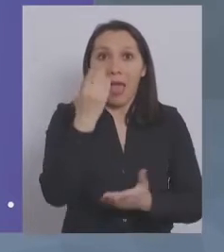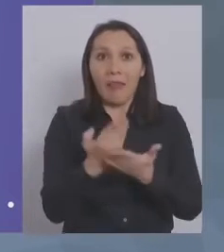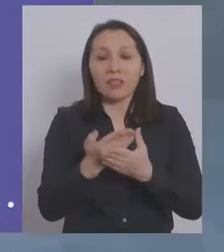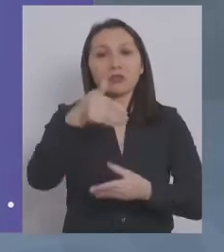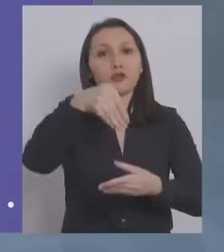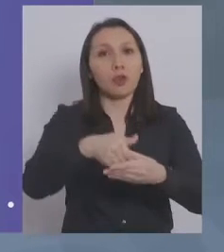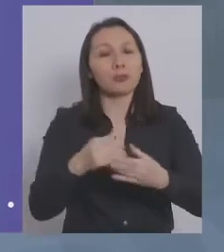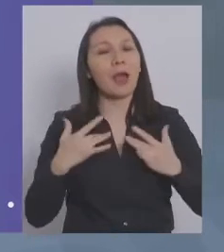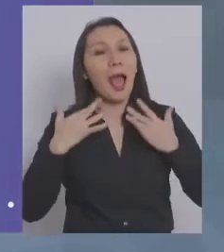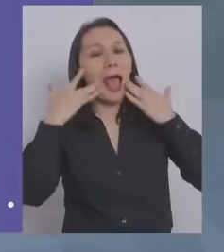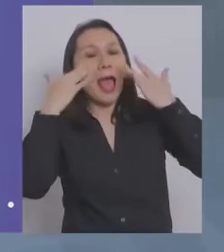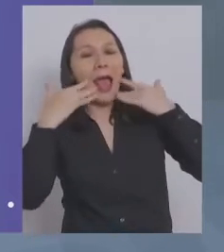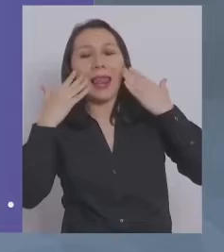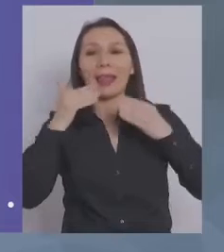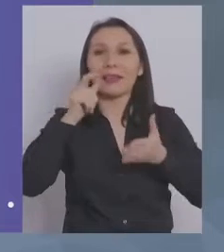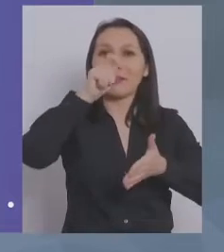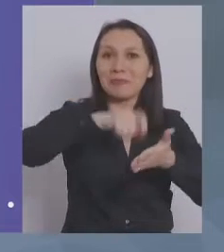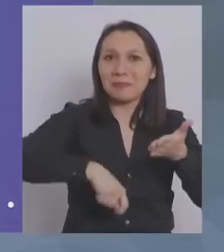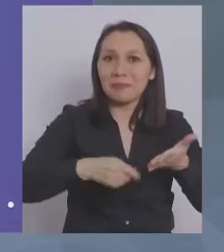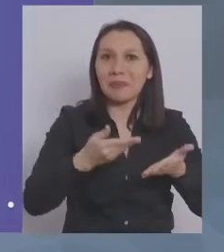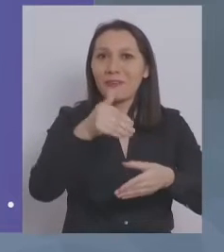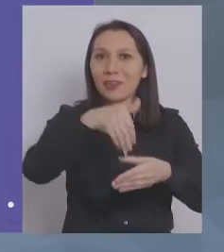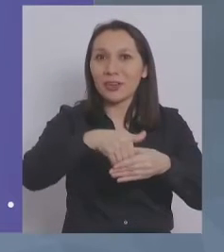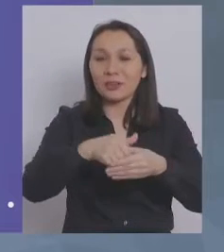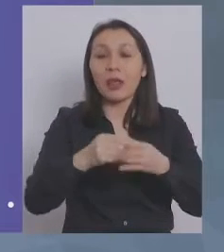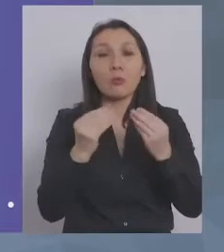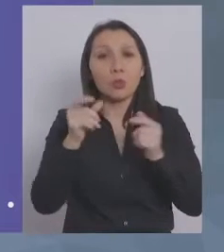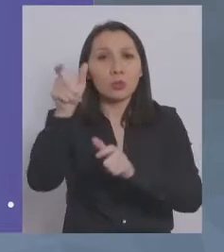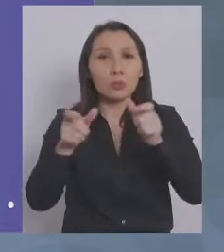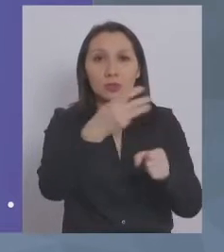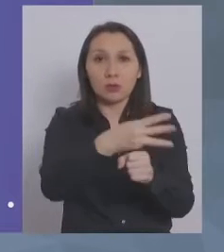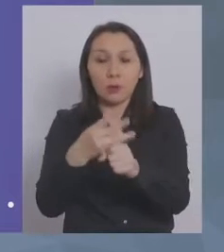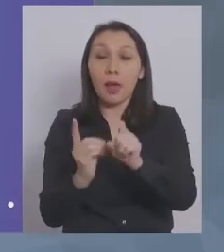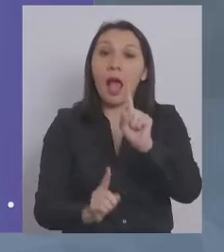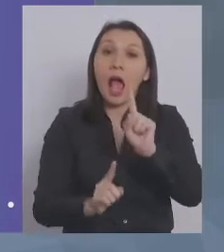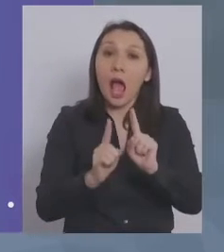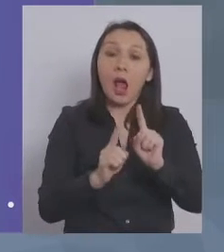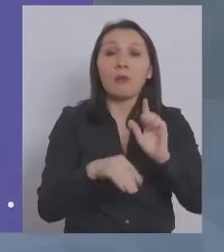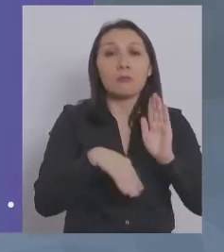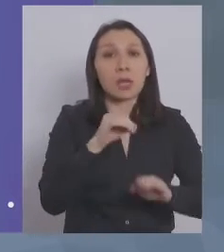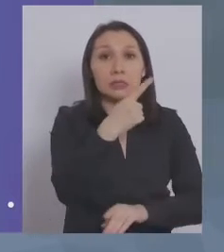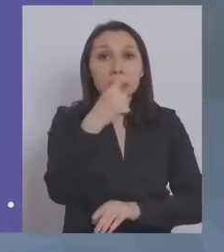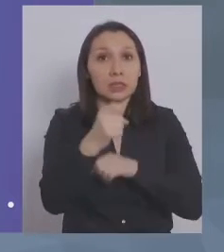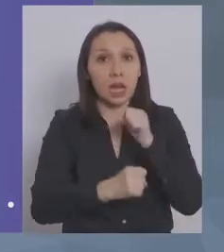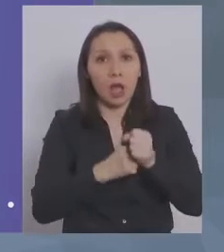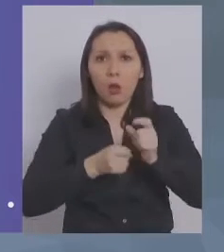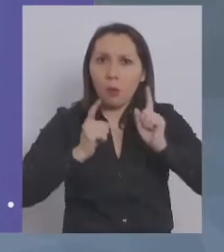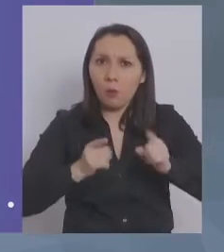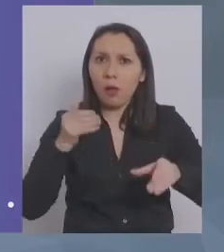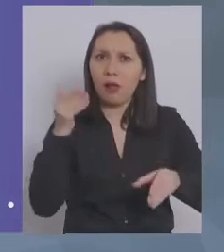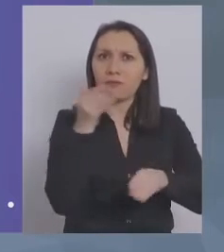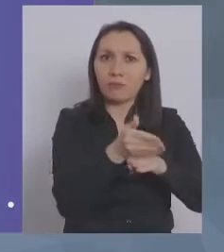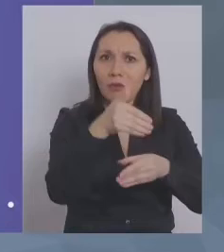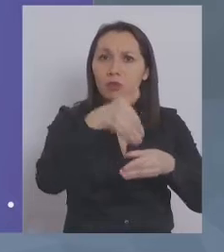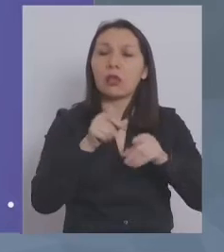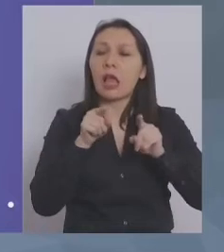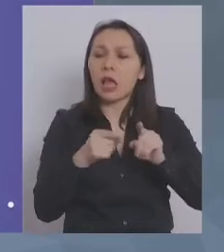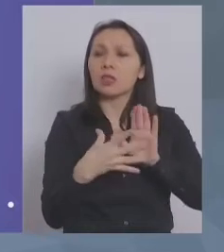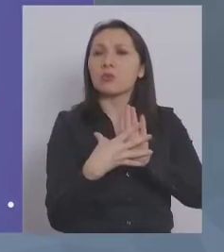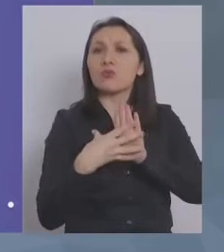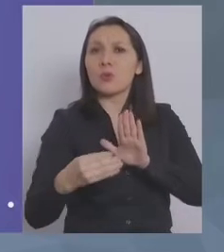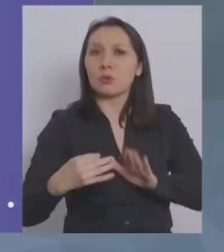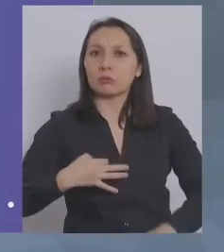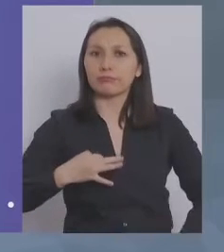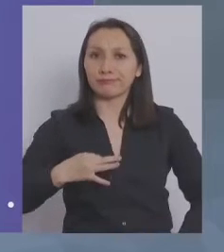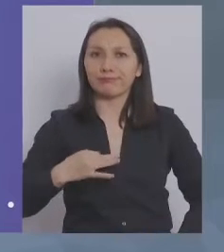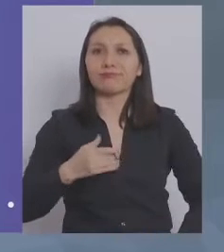vez su voto con mucha alegría, y muchas personas mayores, algunas con más de 100 años. Ese es el ejemplo cívico